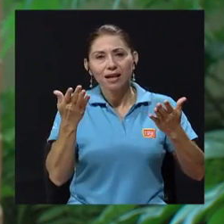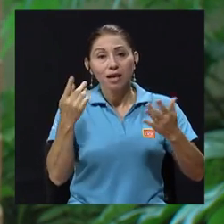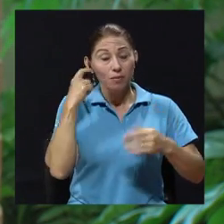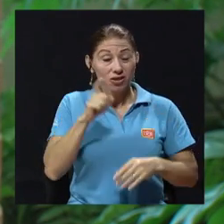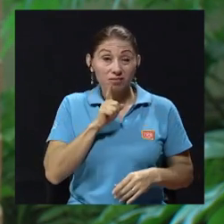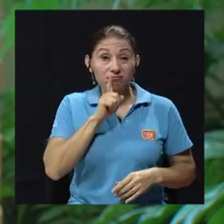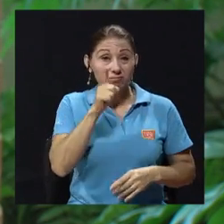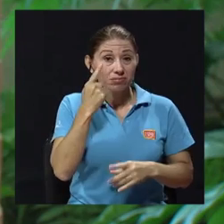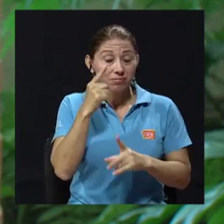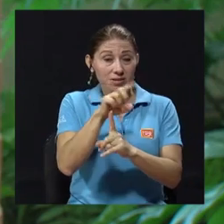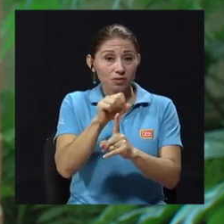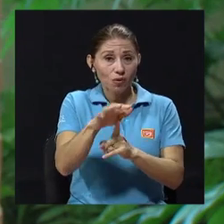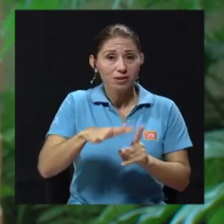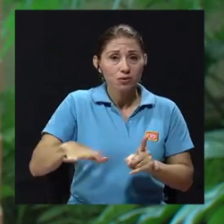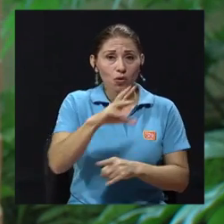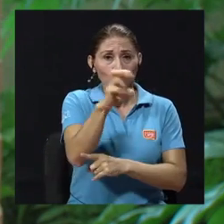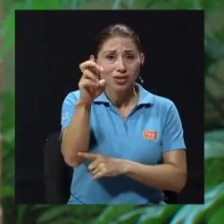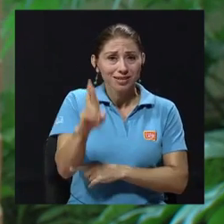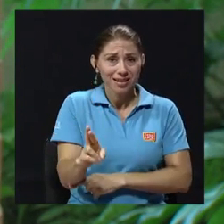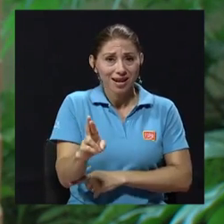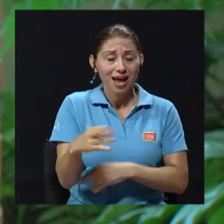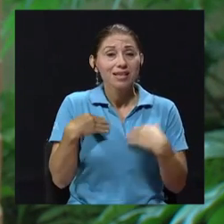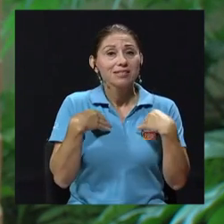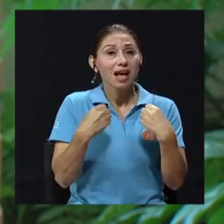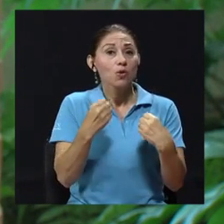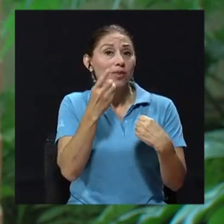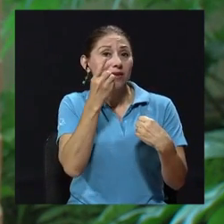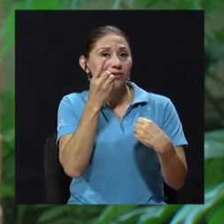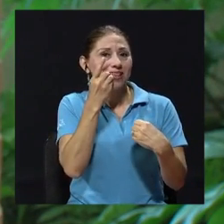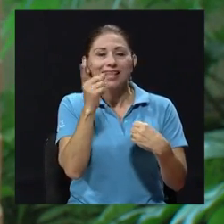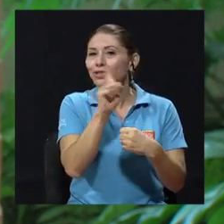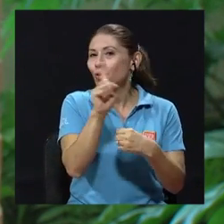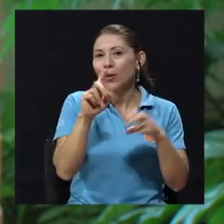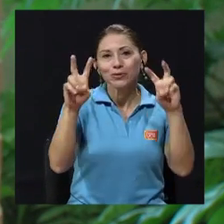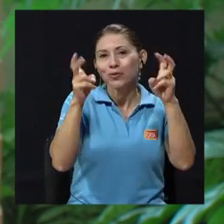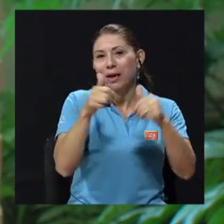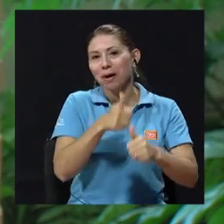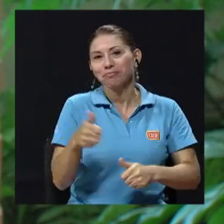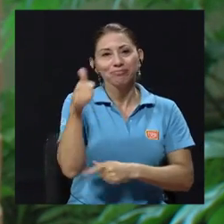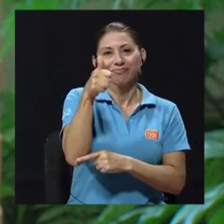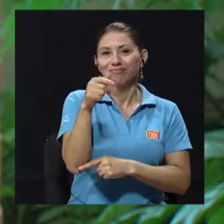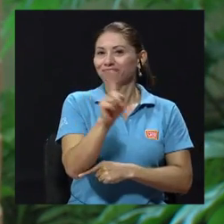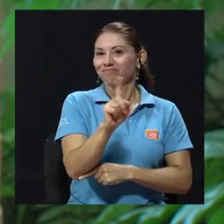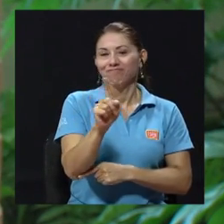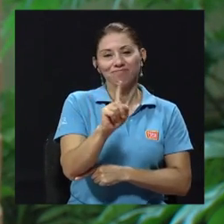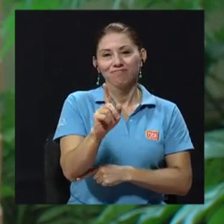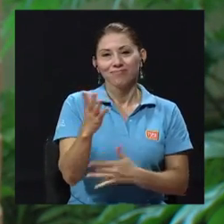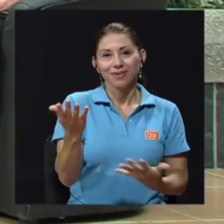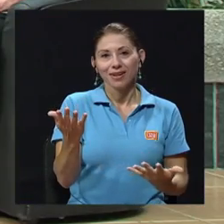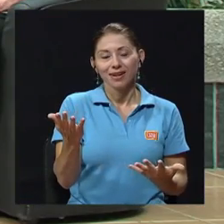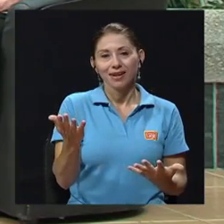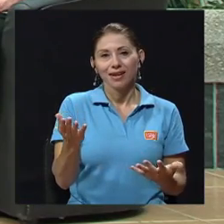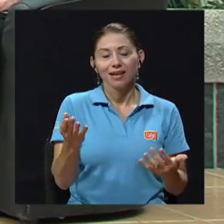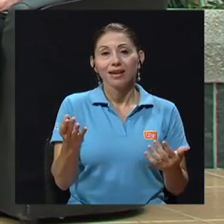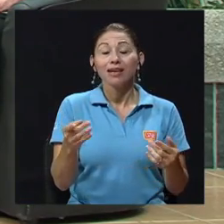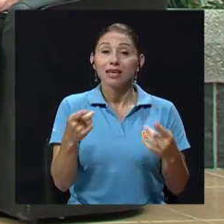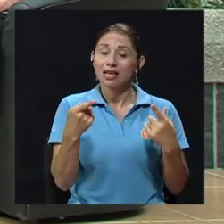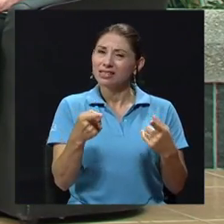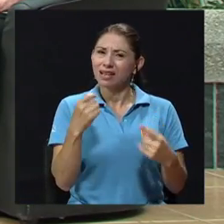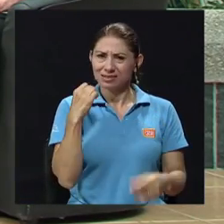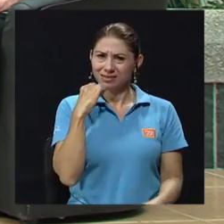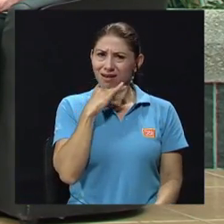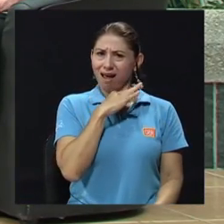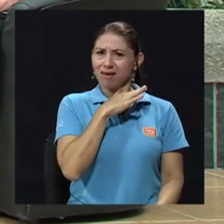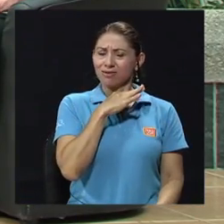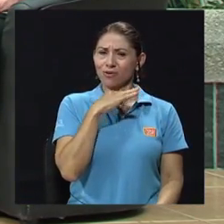realistas en Costa Rica la salud bucodental no es una prioridad incluso y es